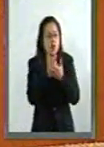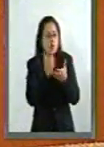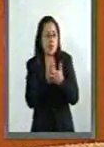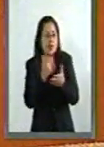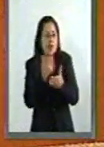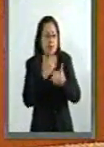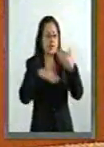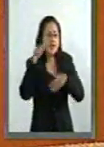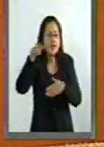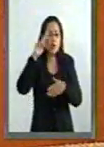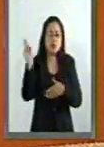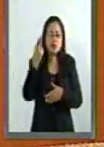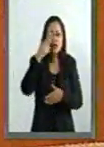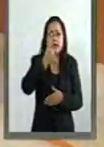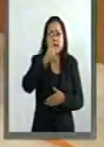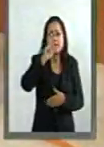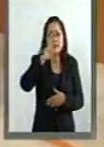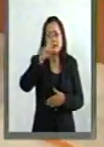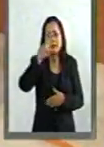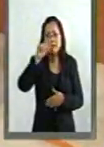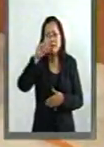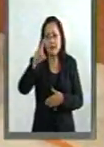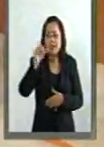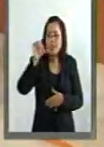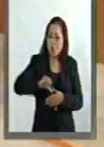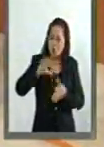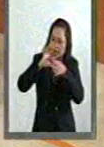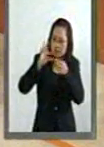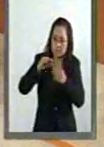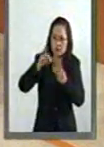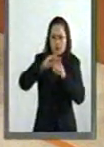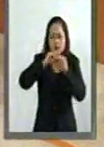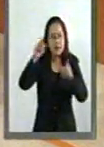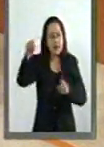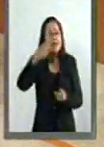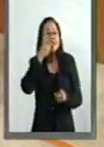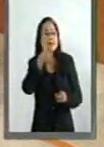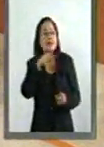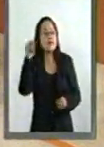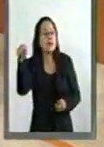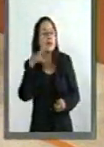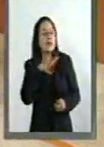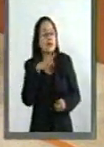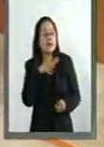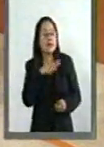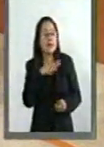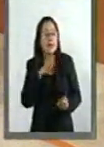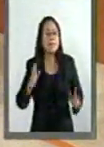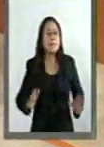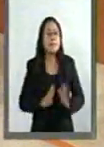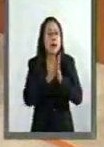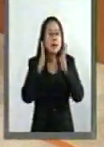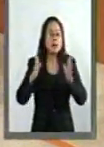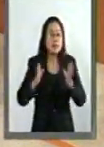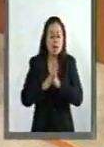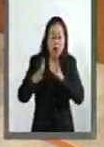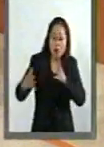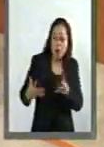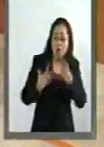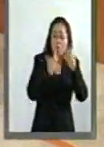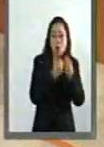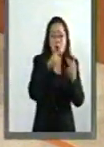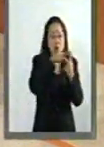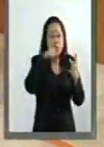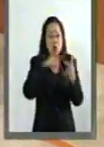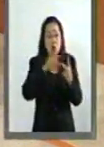Universidad de Harvard. Bueno, yo lo argumentaba el día de hoy, cuando ella dice que participó de manera conjunta con